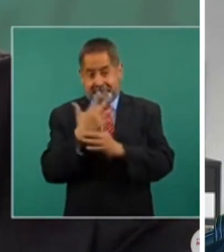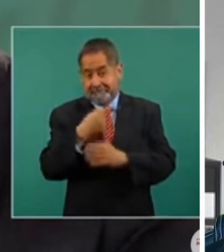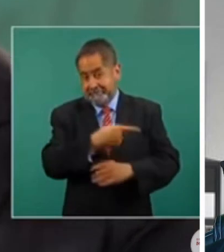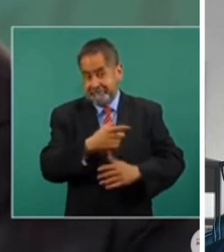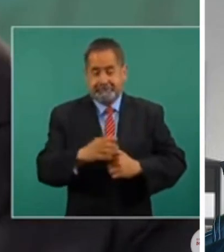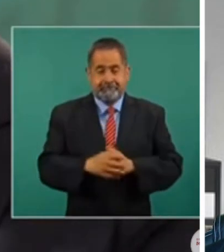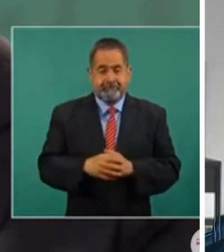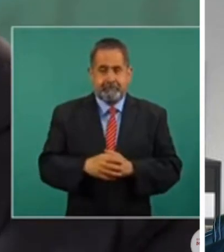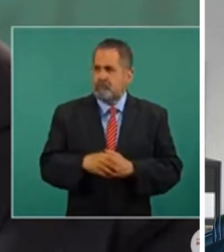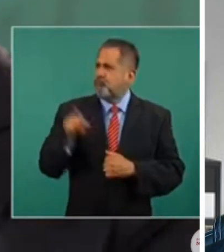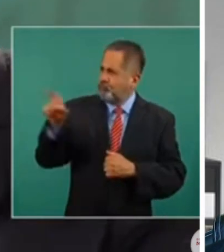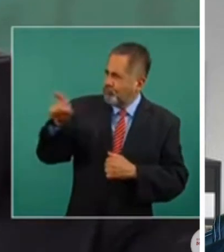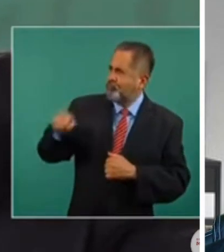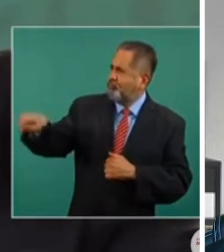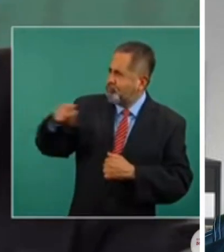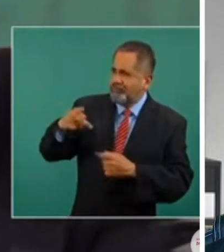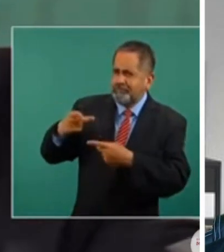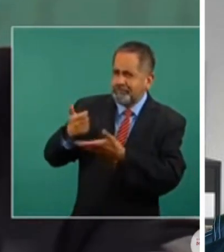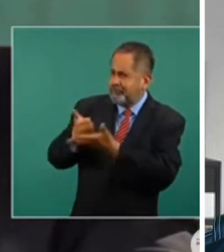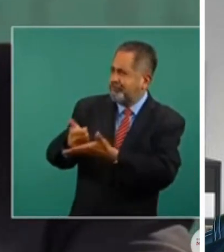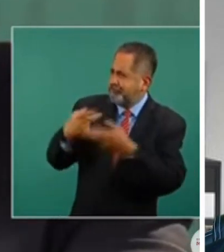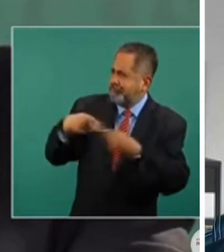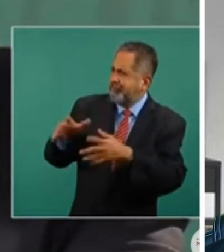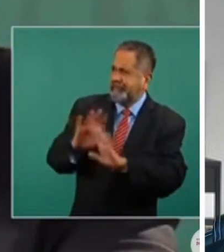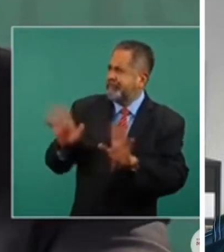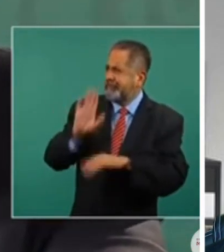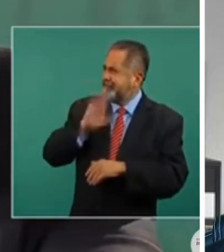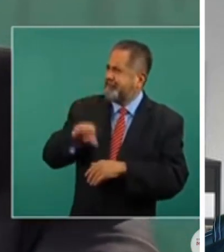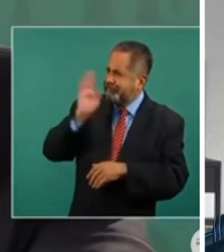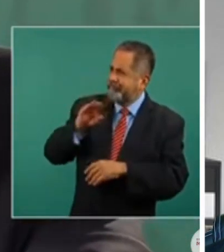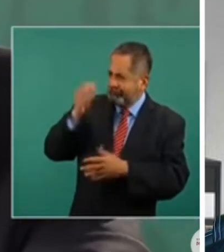Todo lo que se le dé al pueblo lo ven mal.